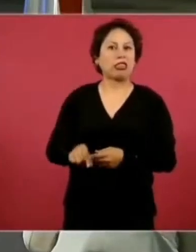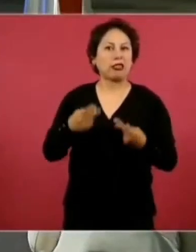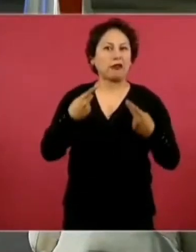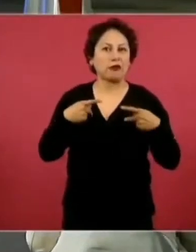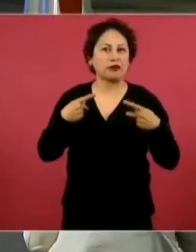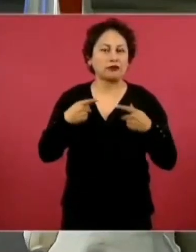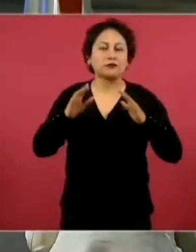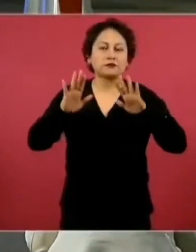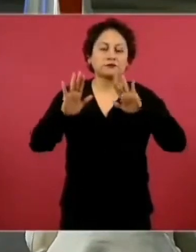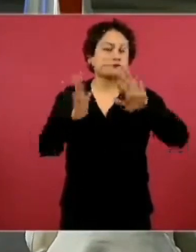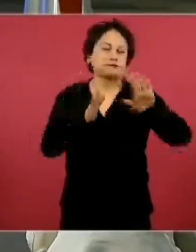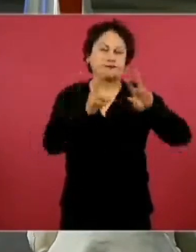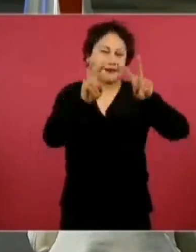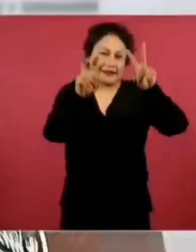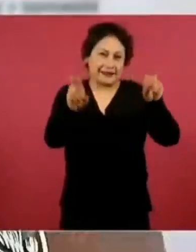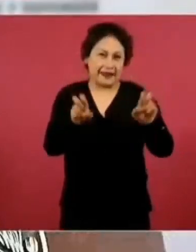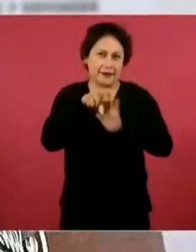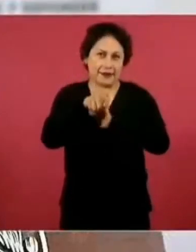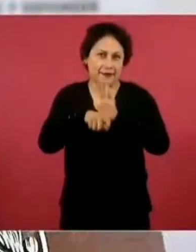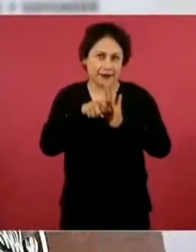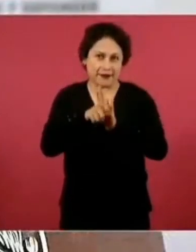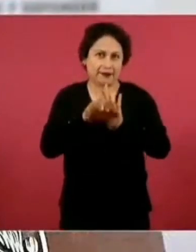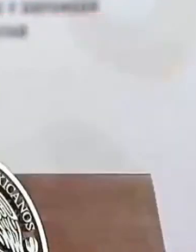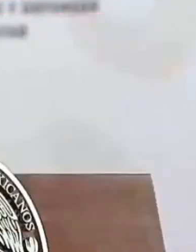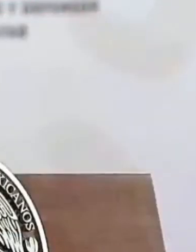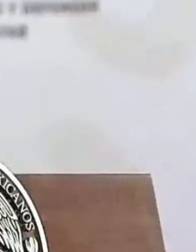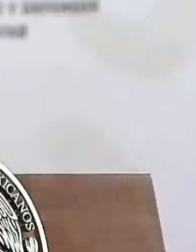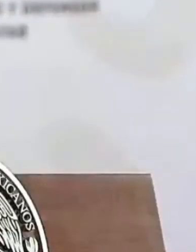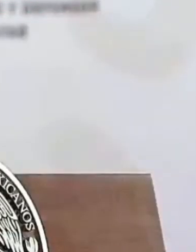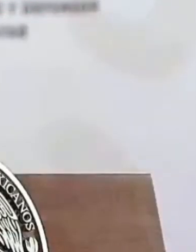infodemia, que ahorita lo vamos a ver. Miren,